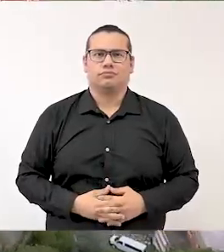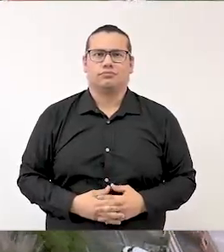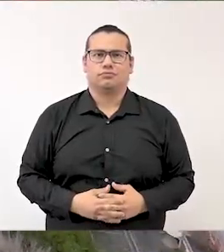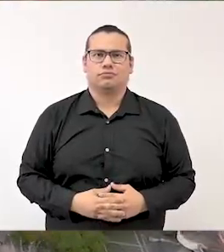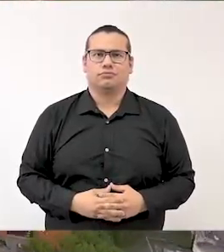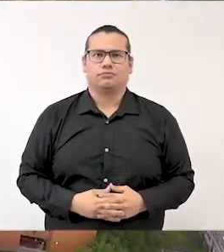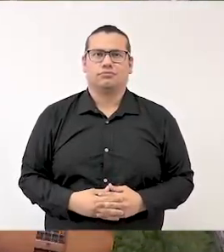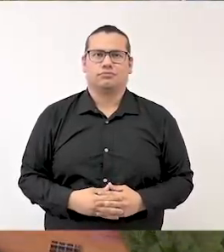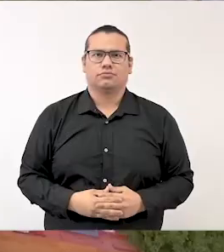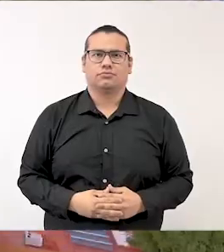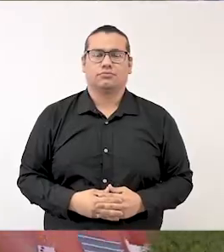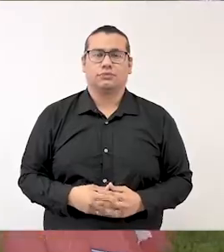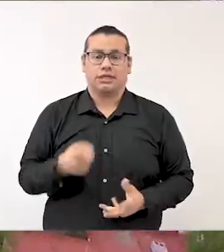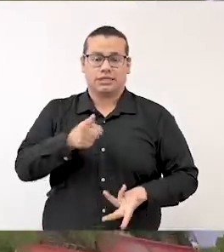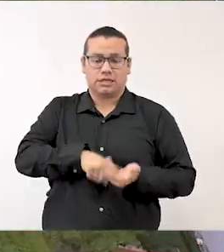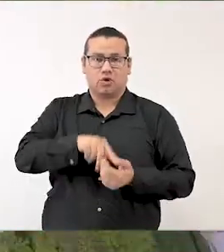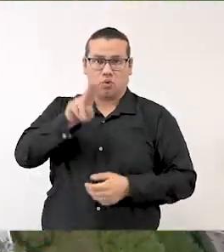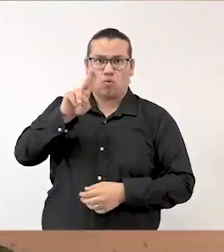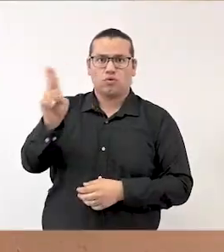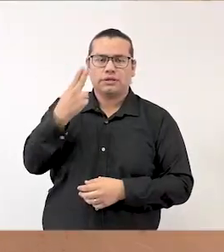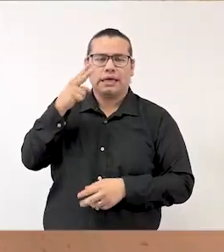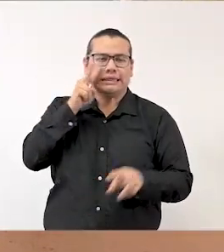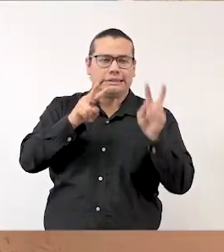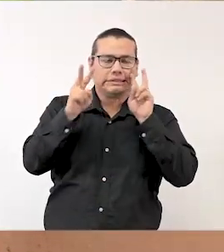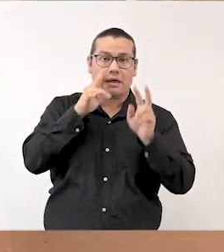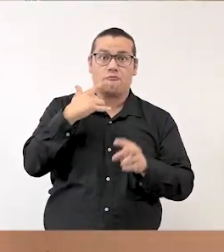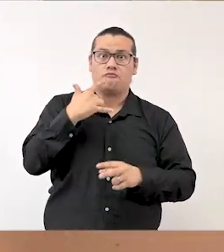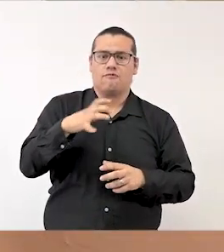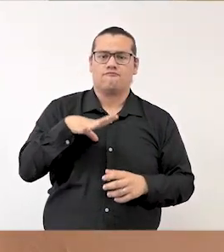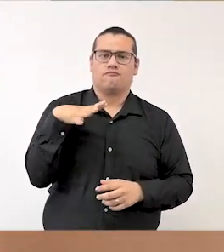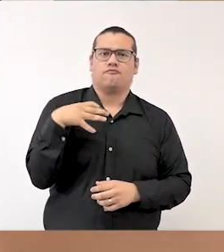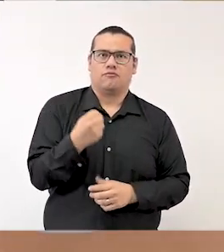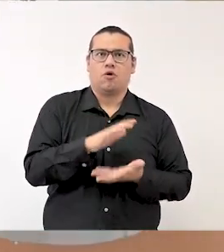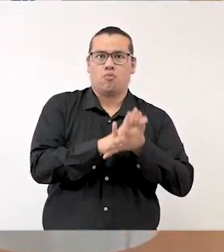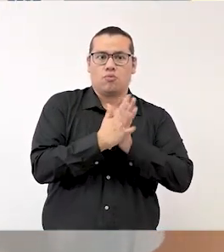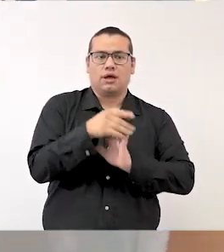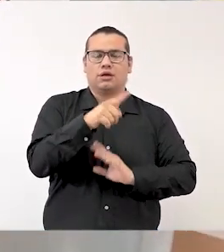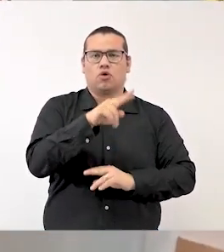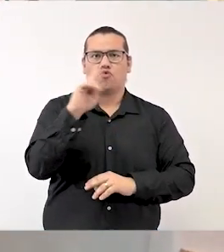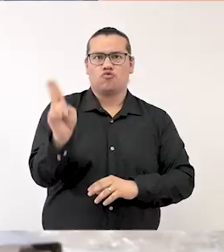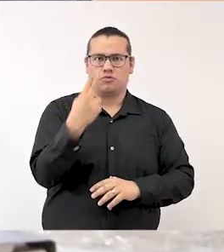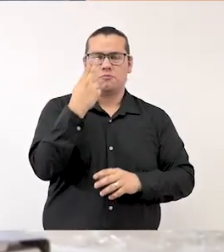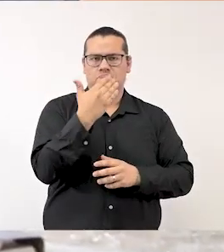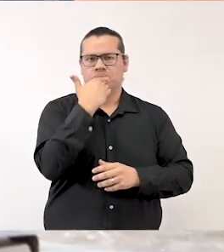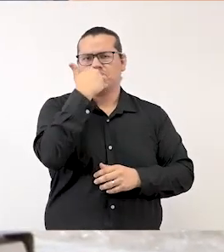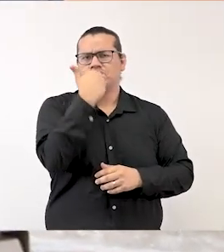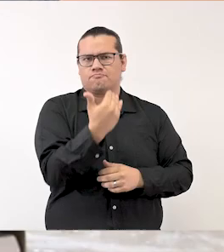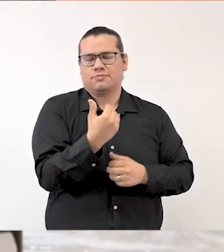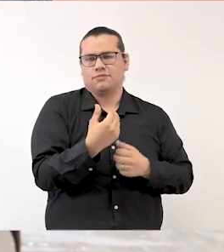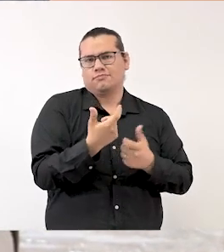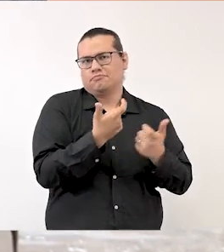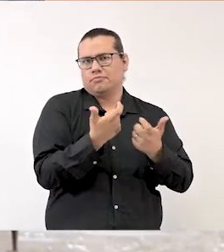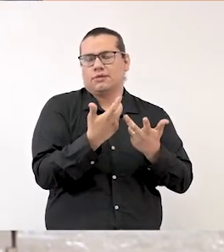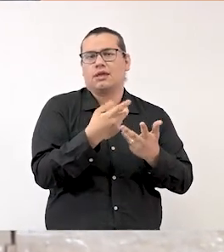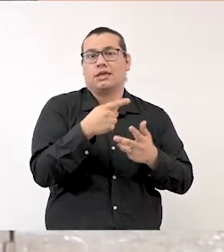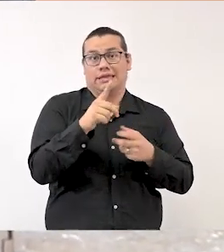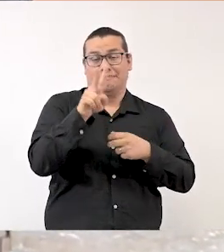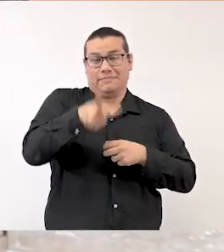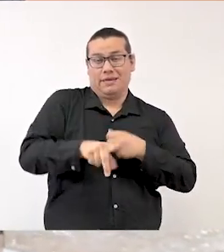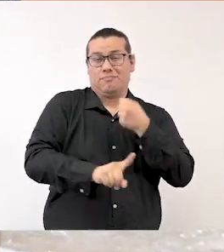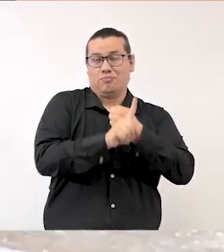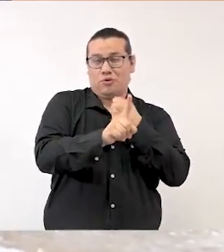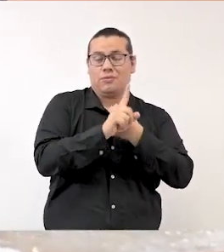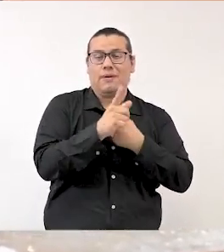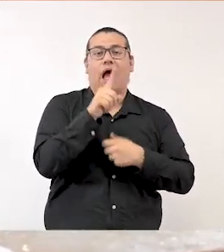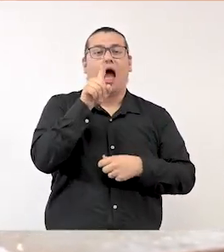En mi universidad se notan los esfuerzos para hacer de ella una institución sustentable. Y la realidad que vivimos con la crisis del agua y otros recursos